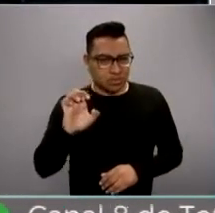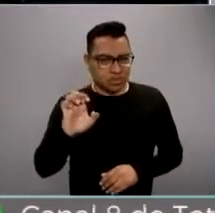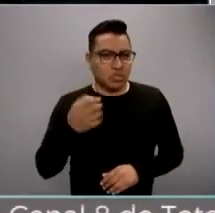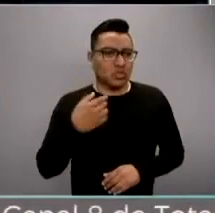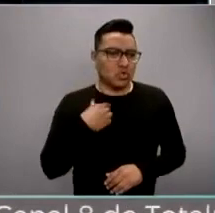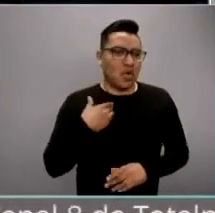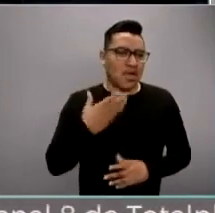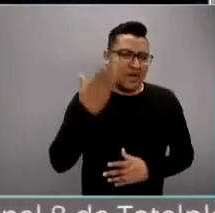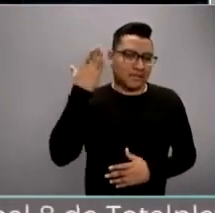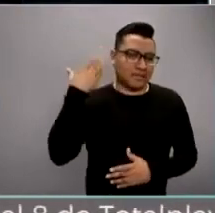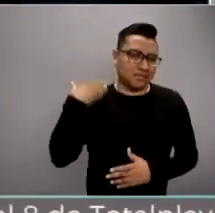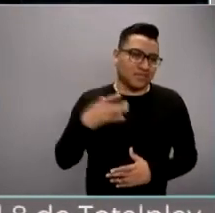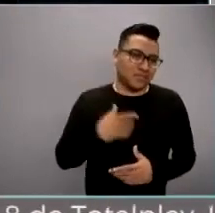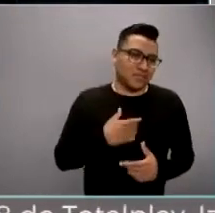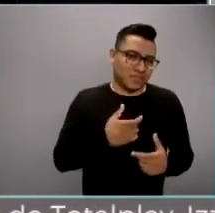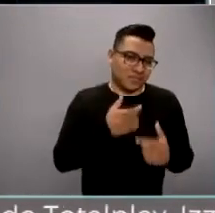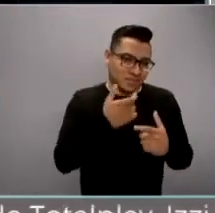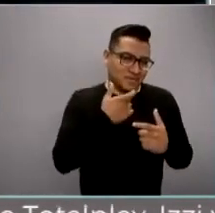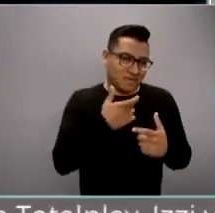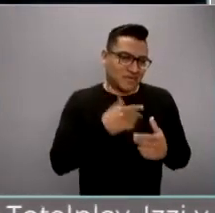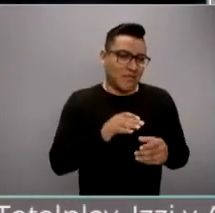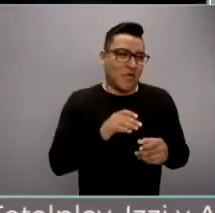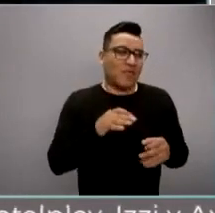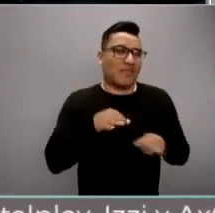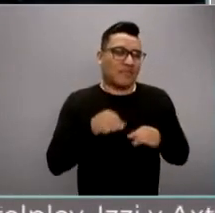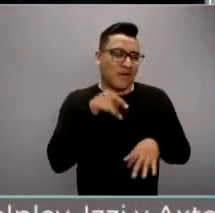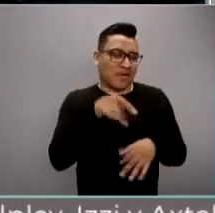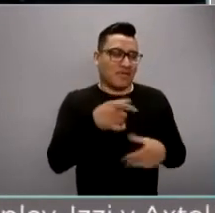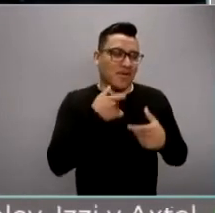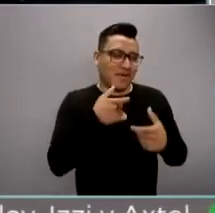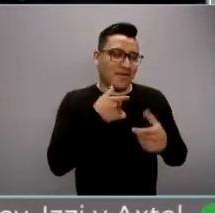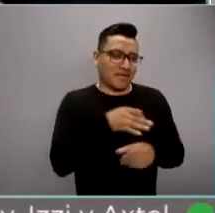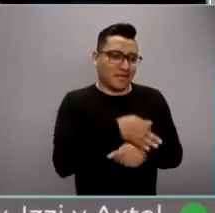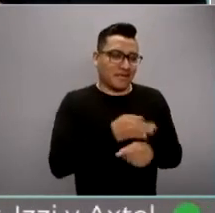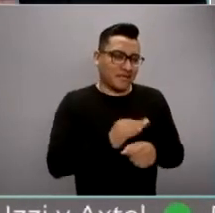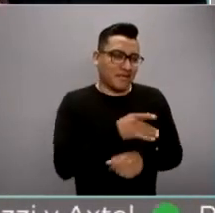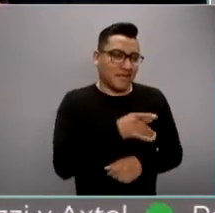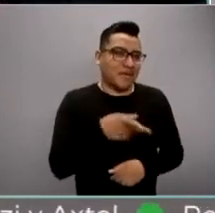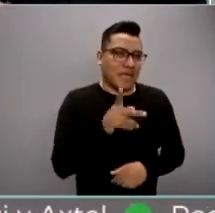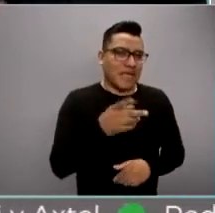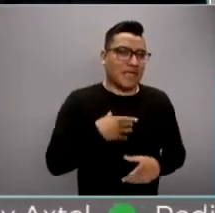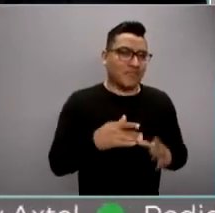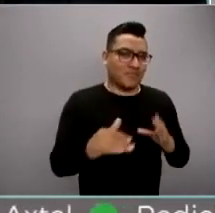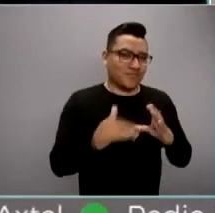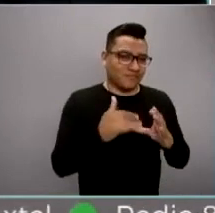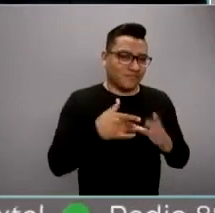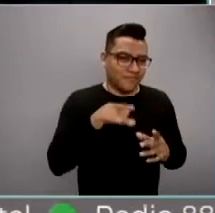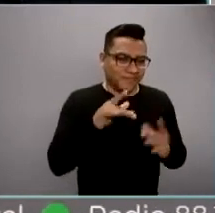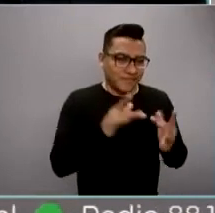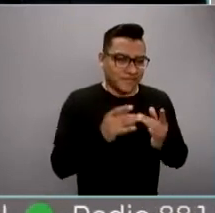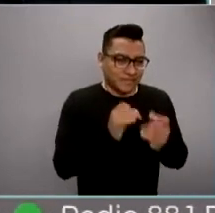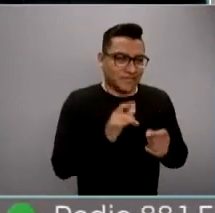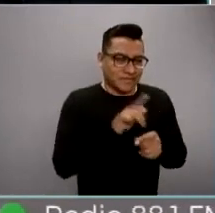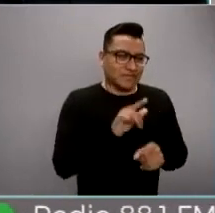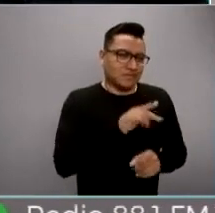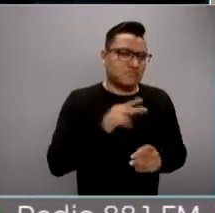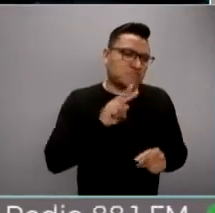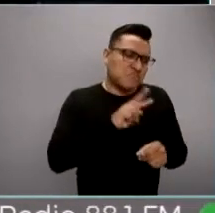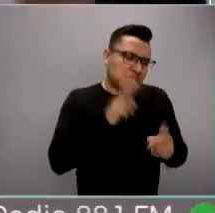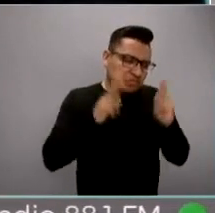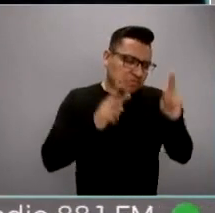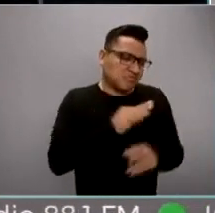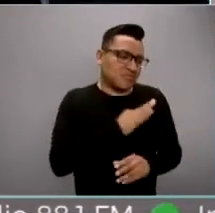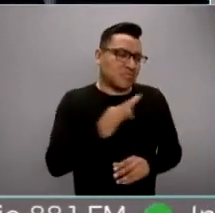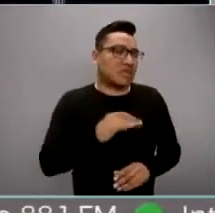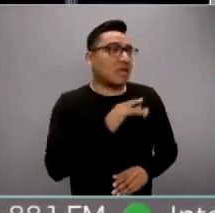comediante, entonces también desde ya les digo que no buscan contenido serio en mis redes, pero si se quieren dar una pasadita, muchas gracias. Y vamos